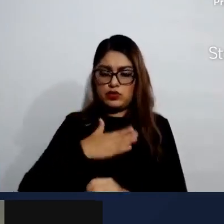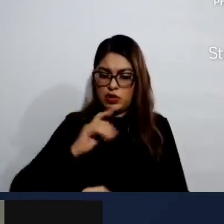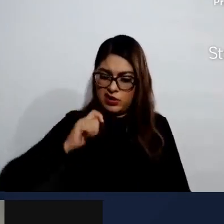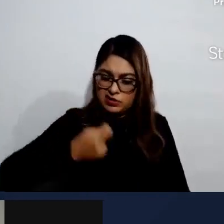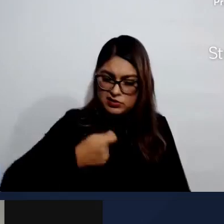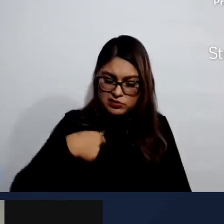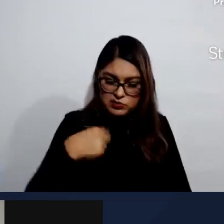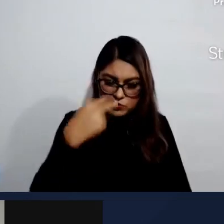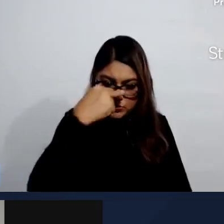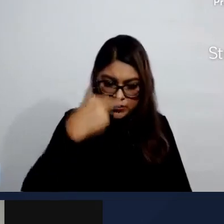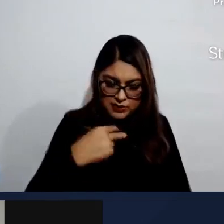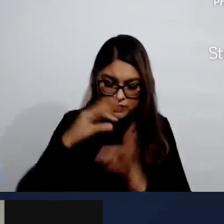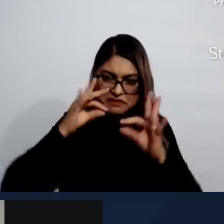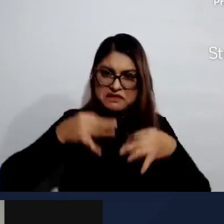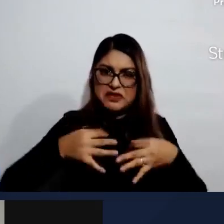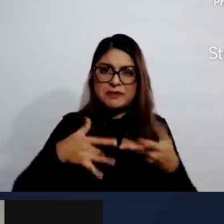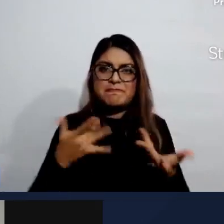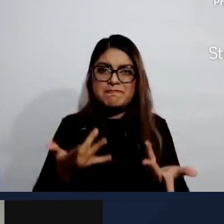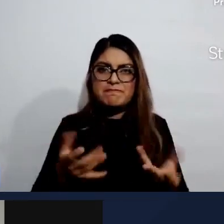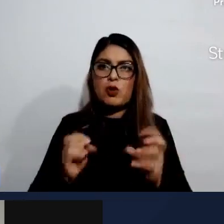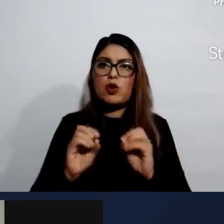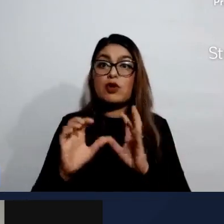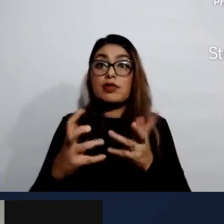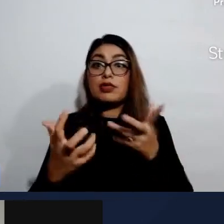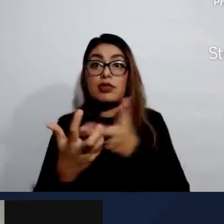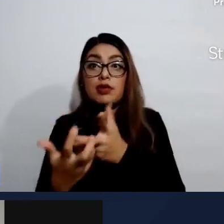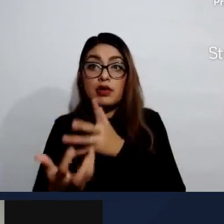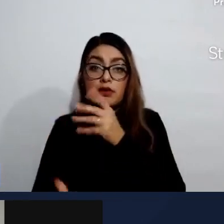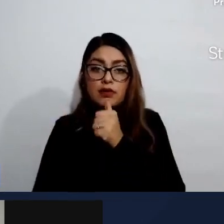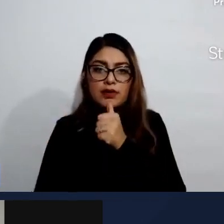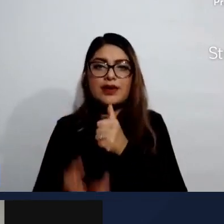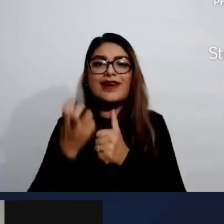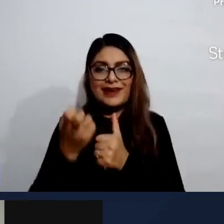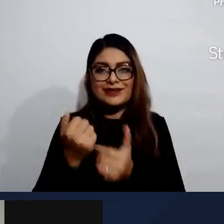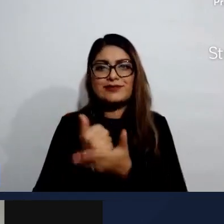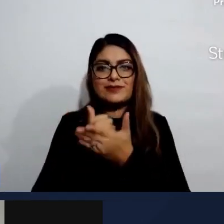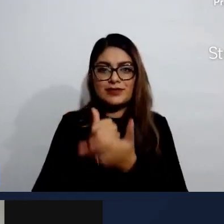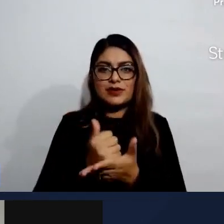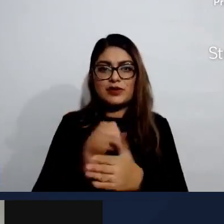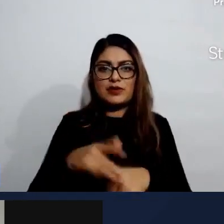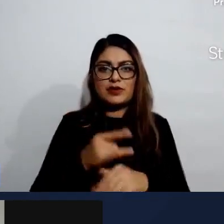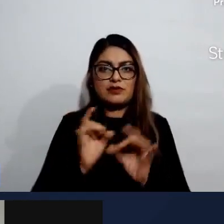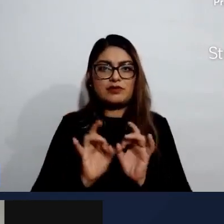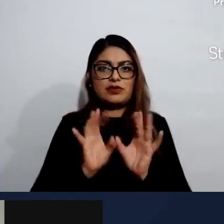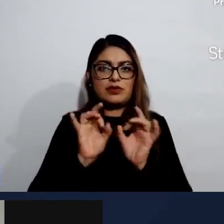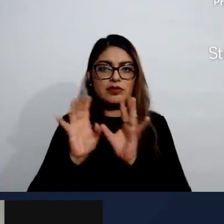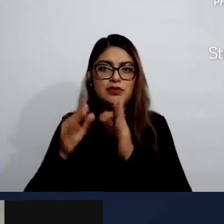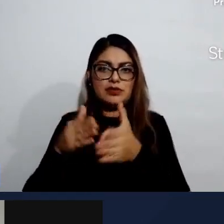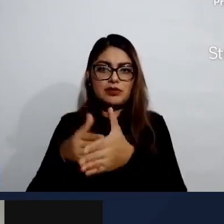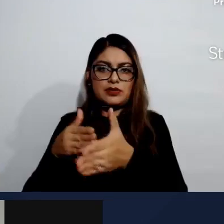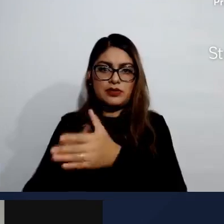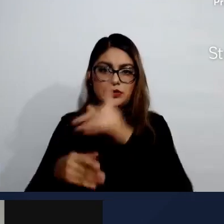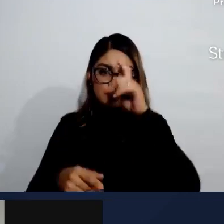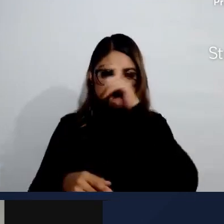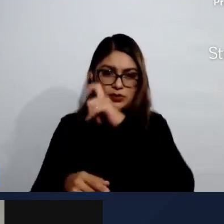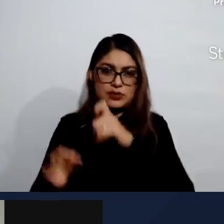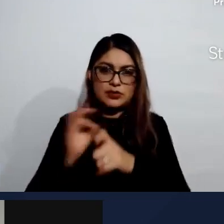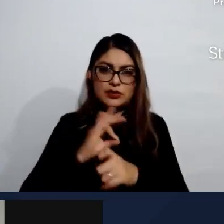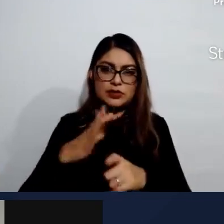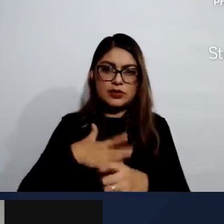desarrollar la resiliencia, por ejemplo, en fin, porque las situaciones difíciles nos va a poner la vida, es parte de,